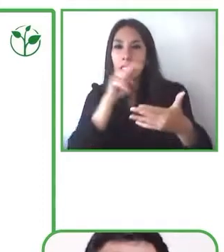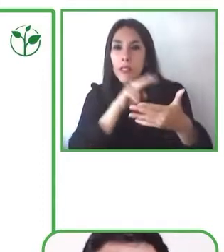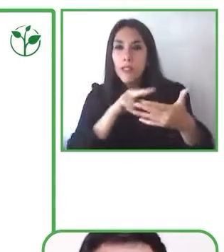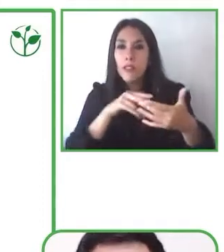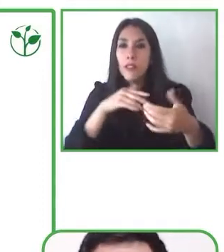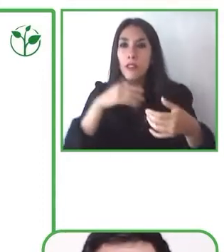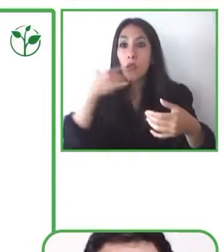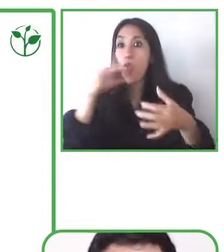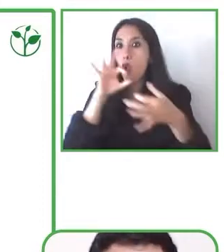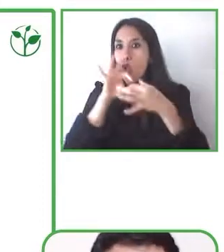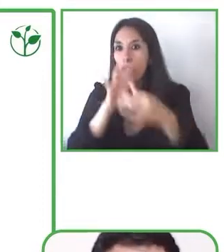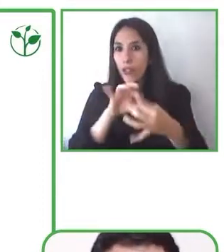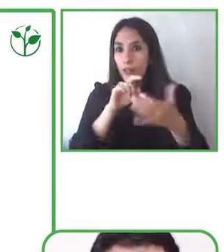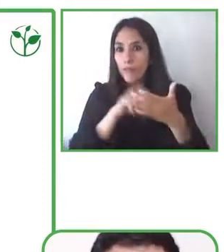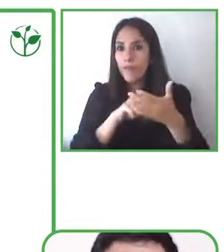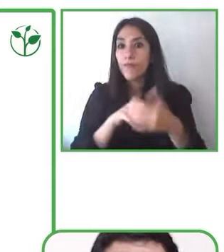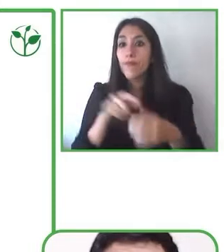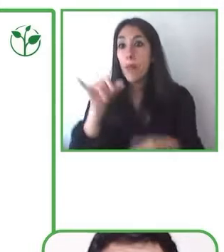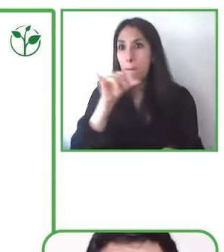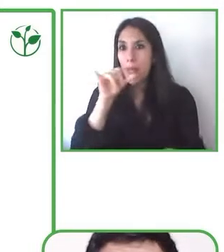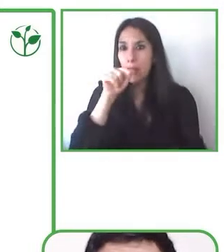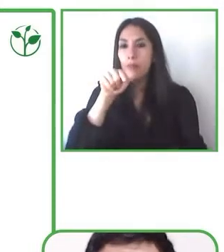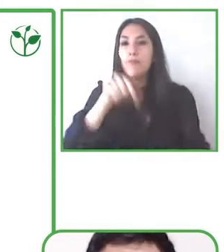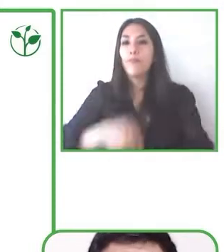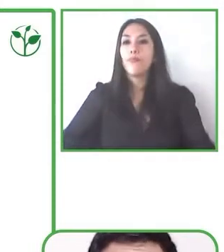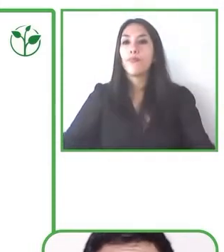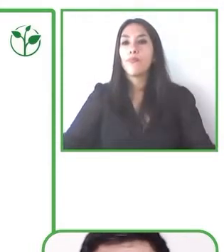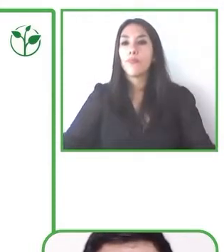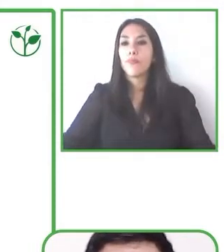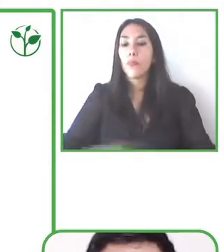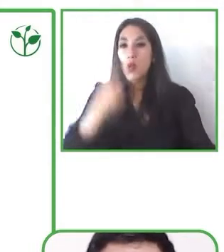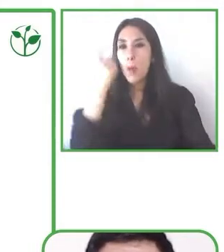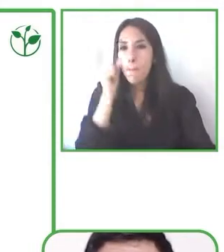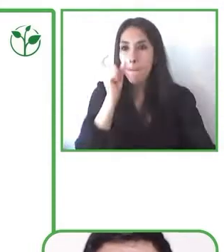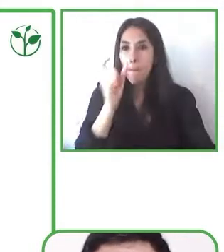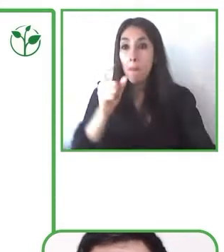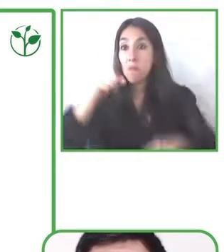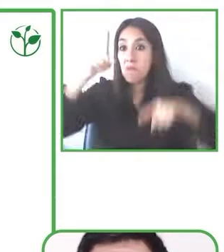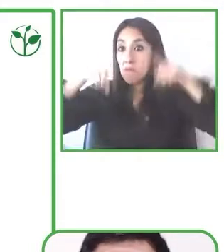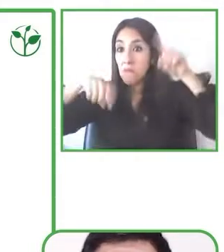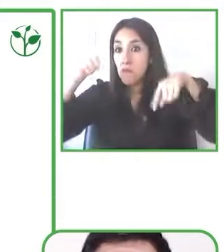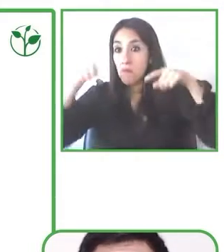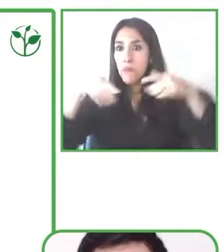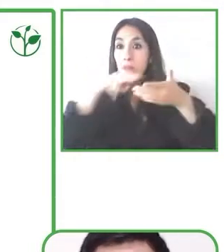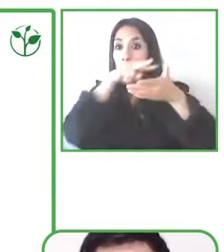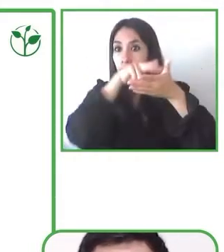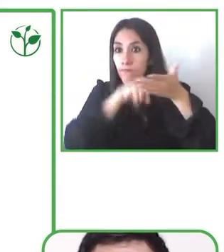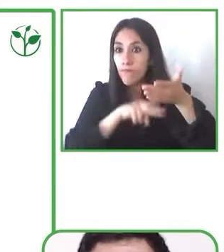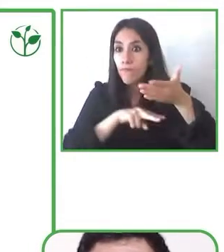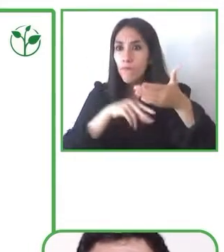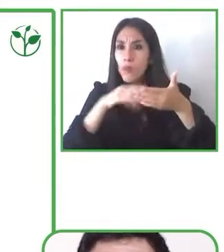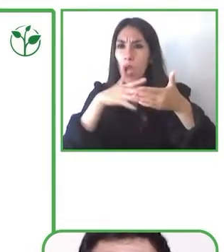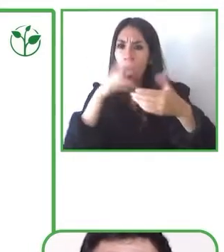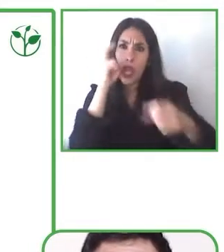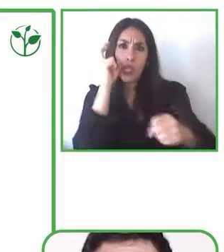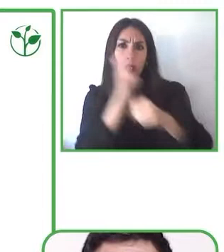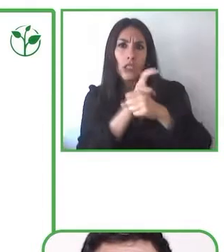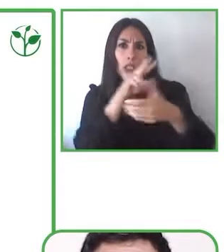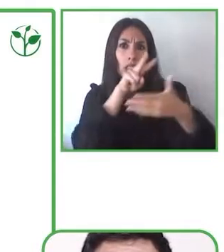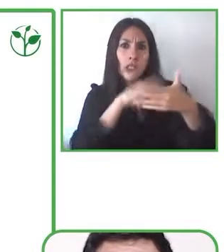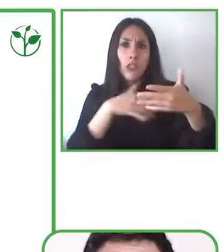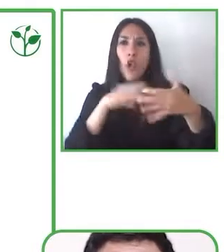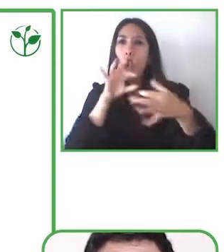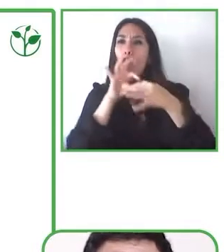lectura de las pseudopalabras. En psicología cognitiva las pseudopalabras son palabras que suenan como si existieran, pero